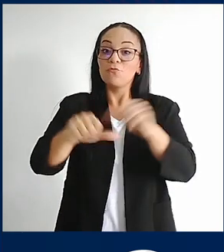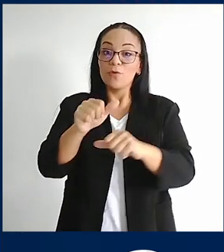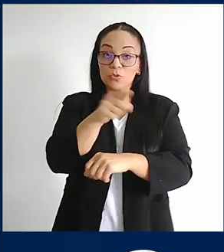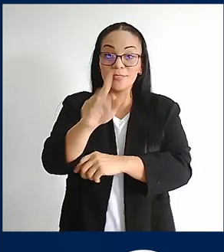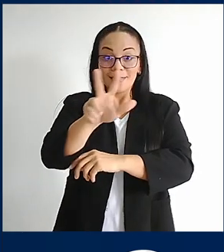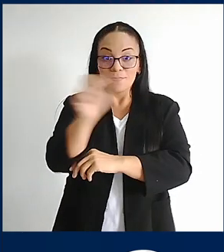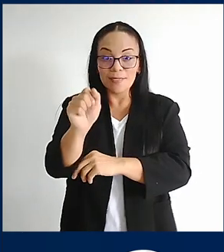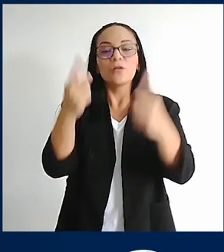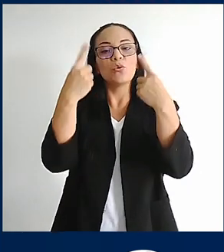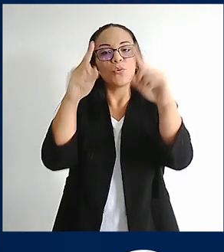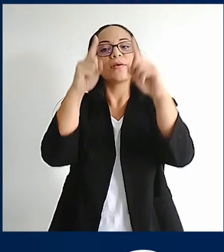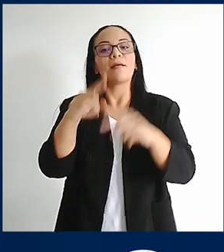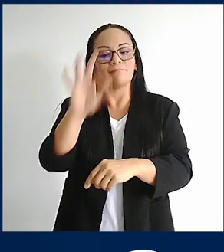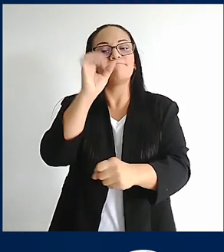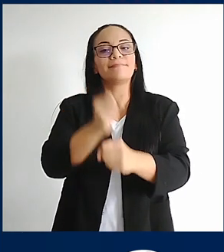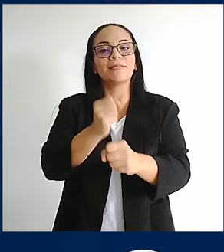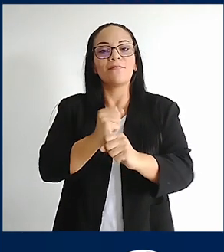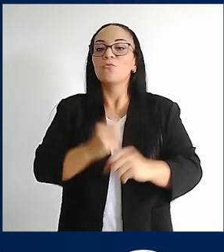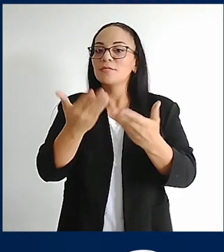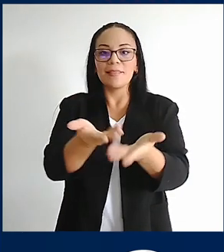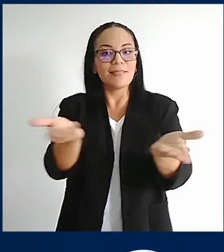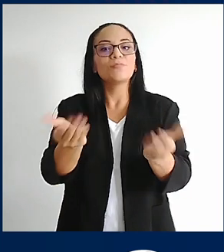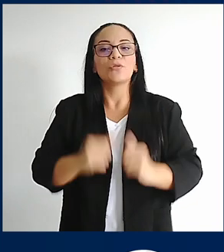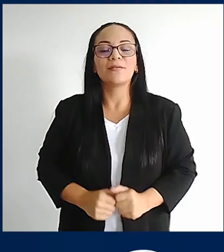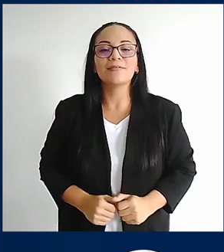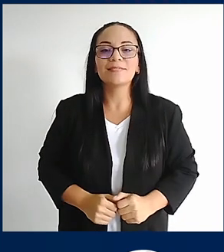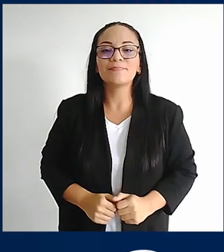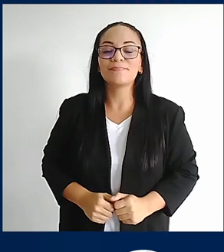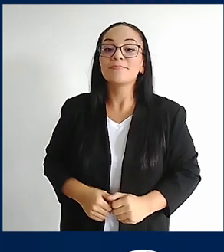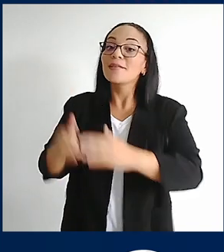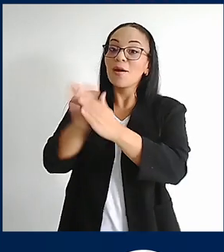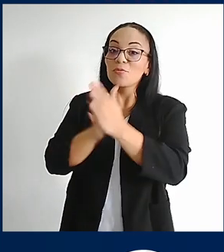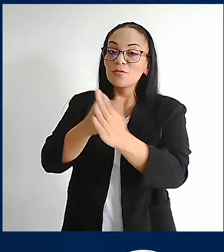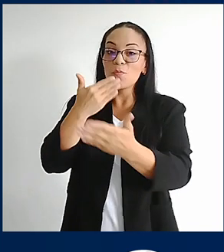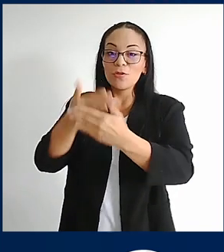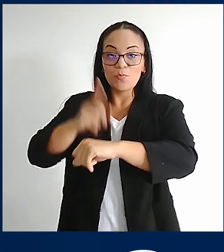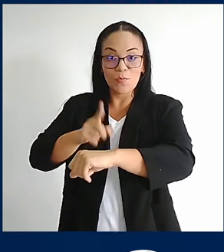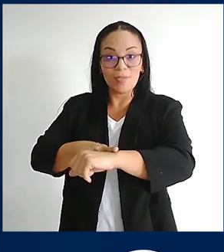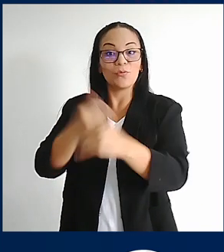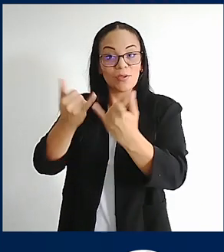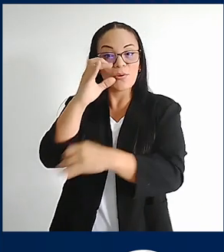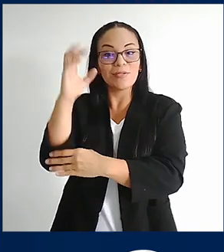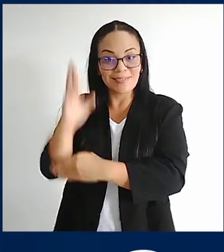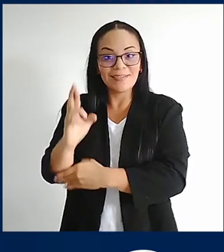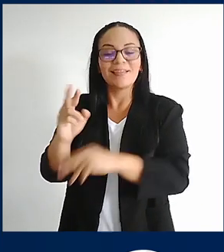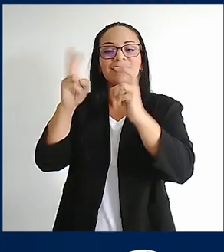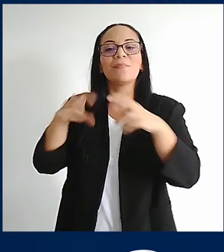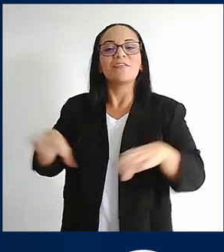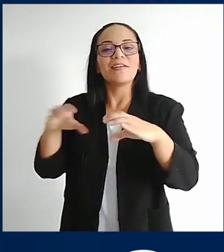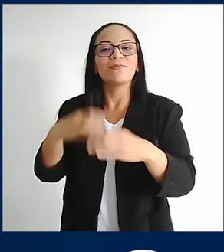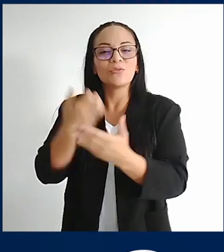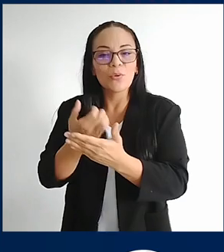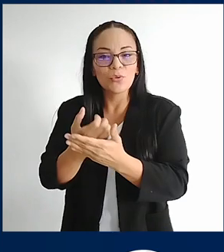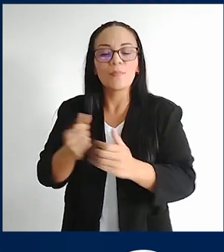usted podrá acceder a estos puestos de trabajo que ya están disponibles. Aprovechando los buenos momentos que vive Costa Rica en términos de reactivación